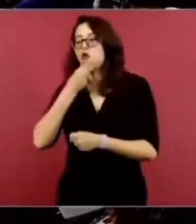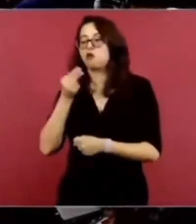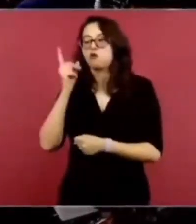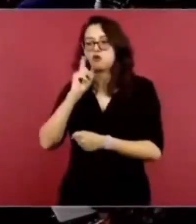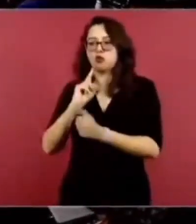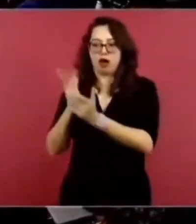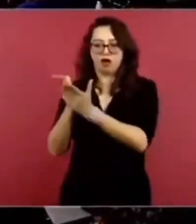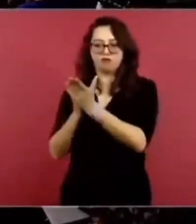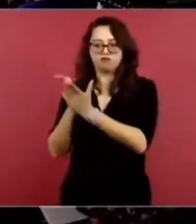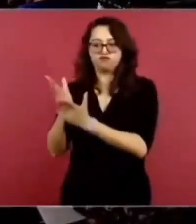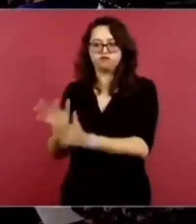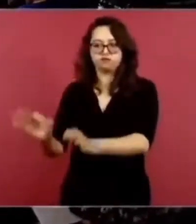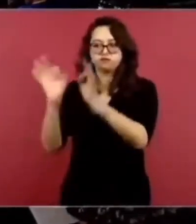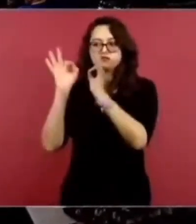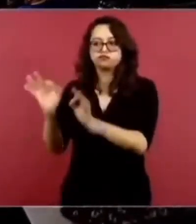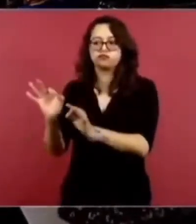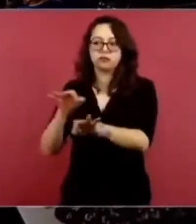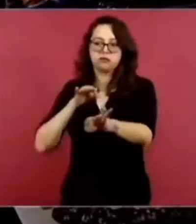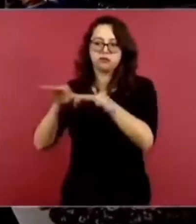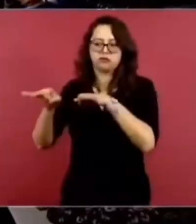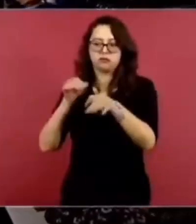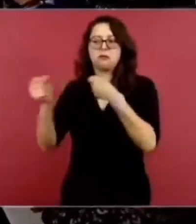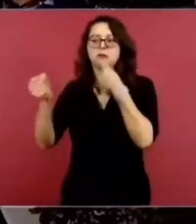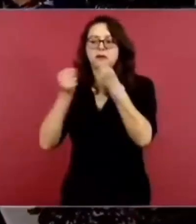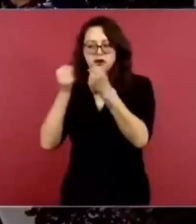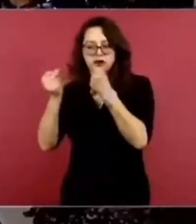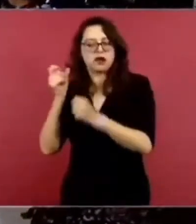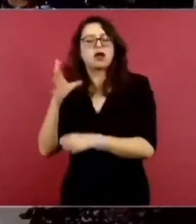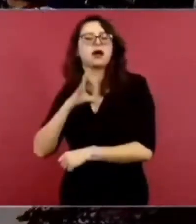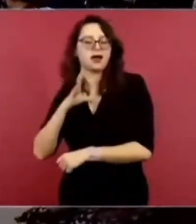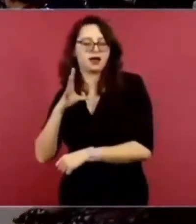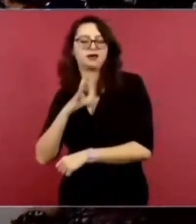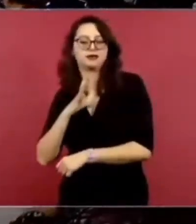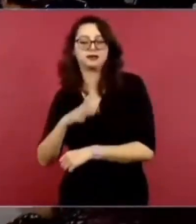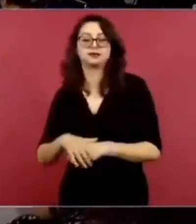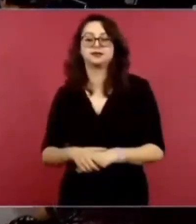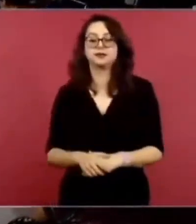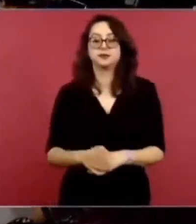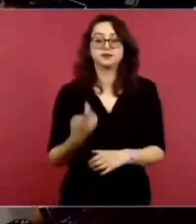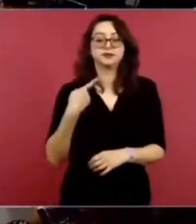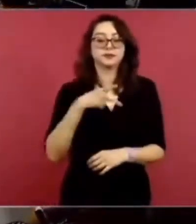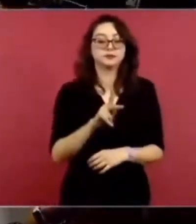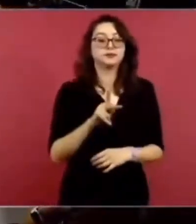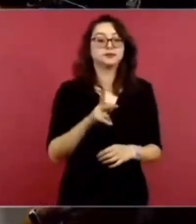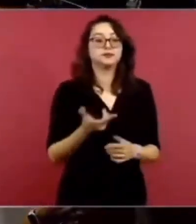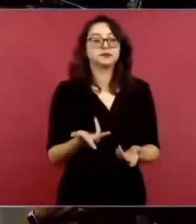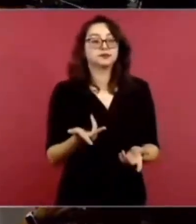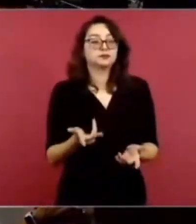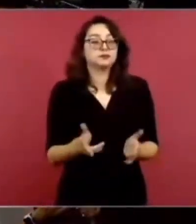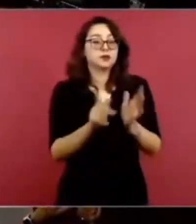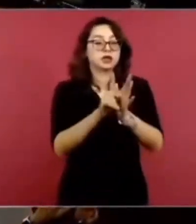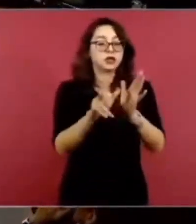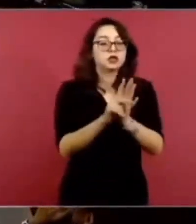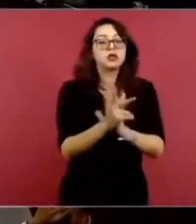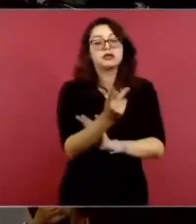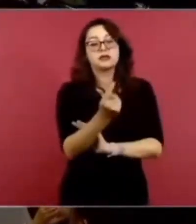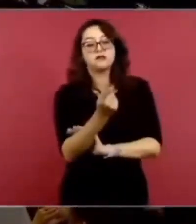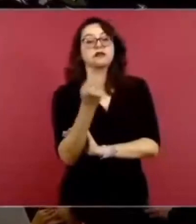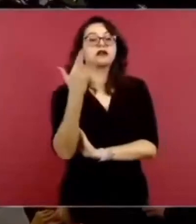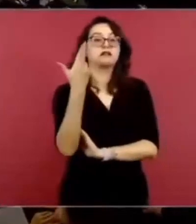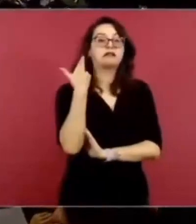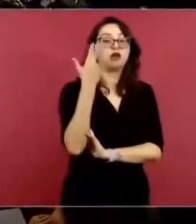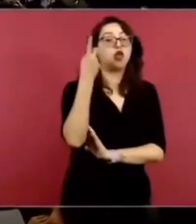se dedican al noble oficio del periodismo pero los de arriba no